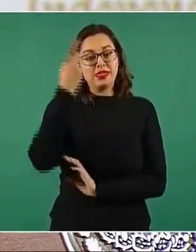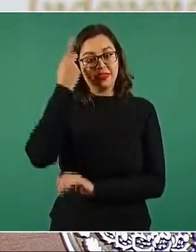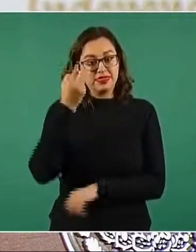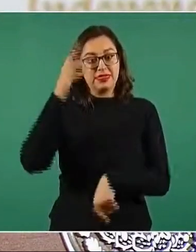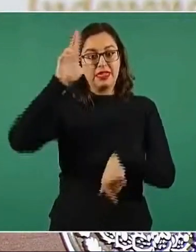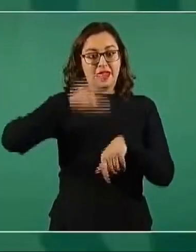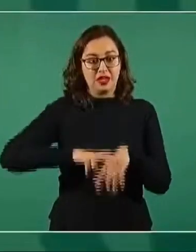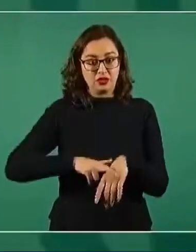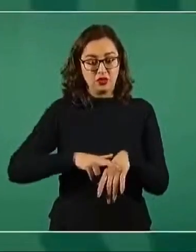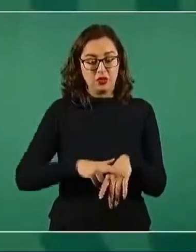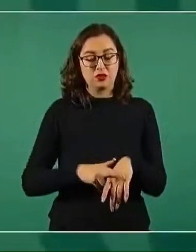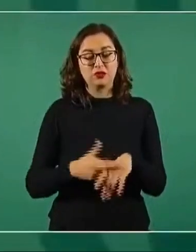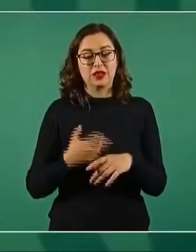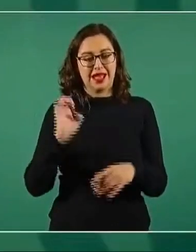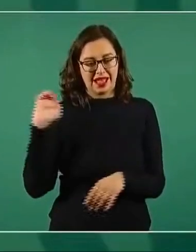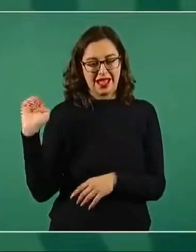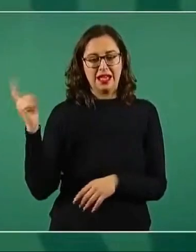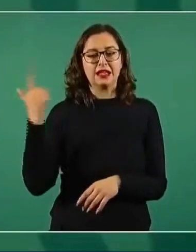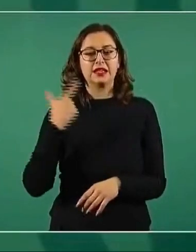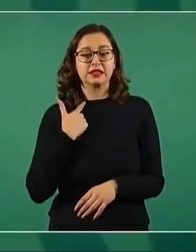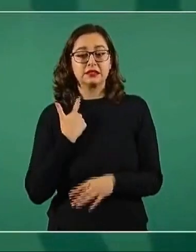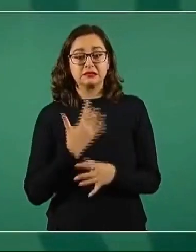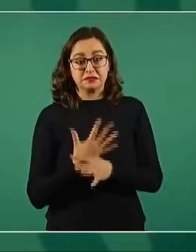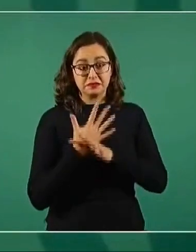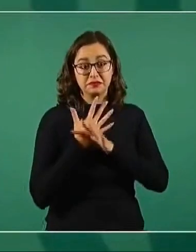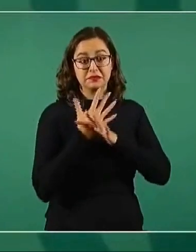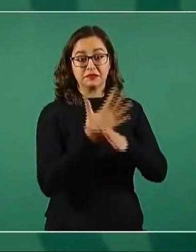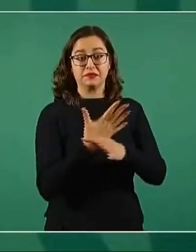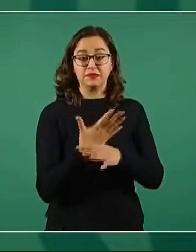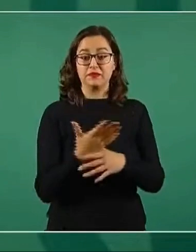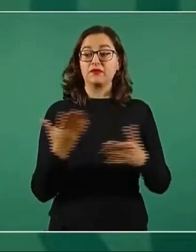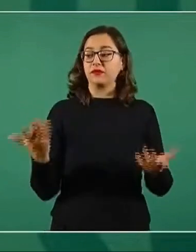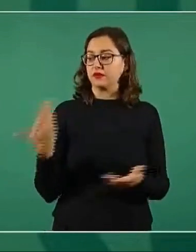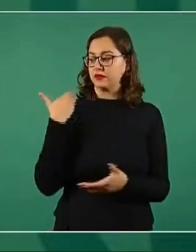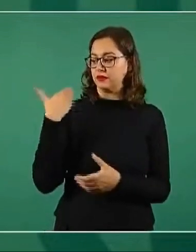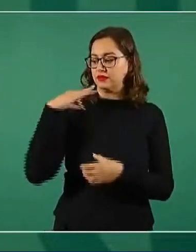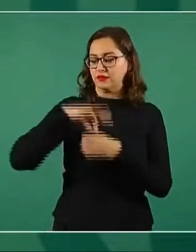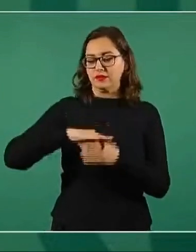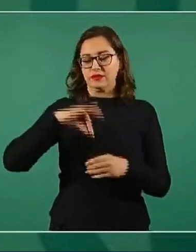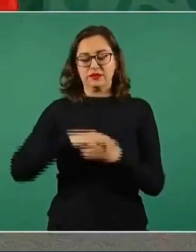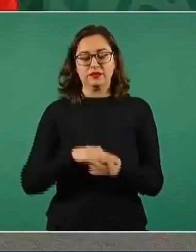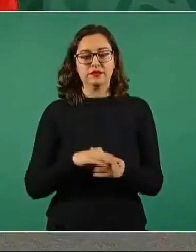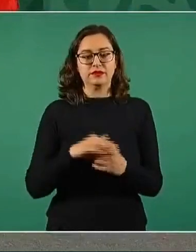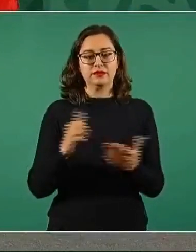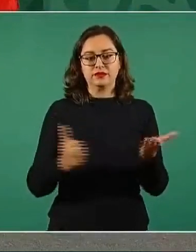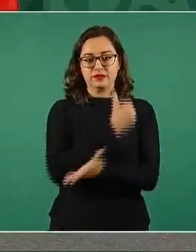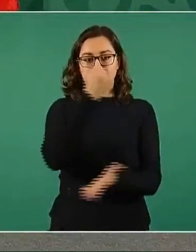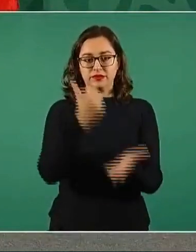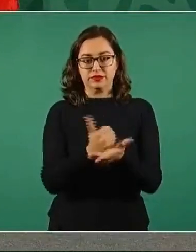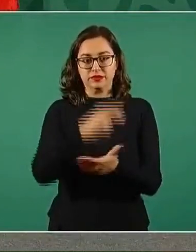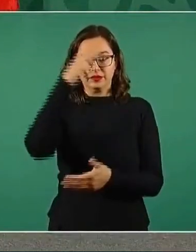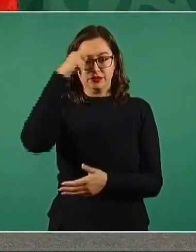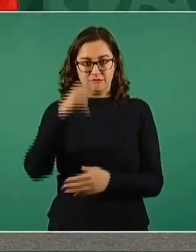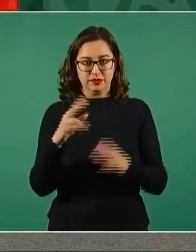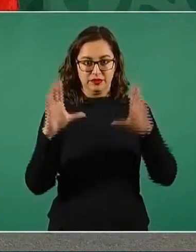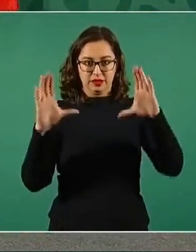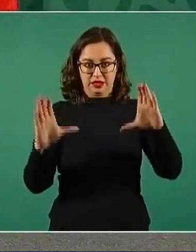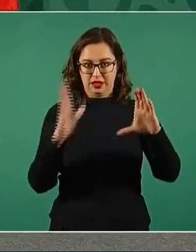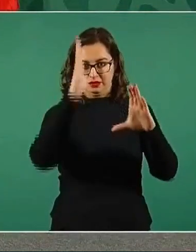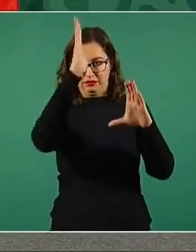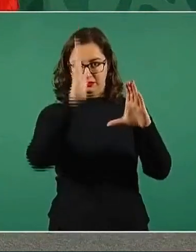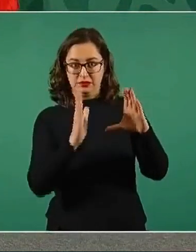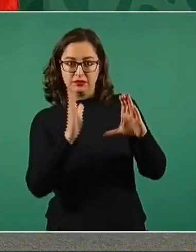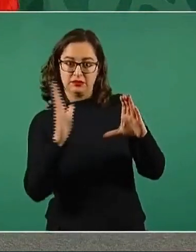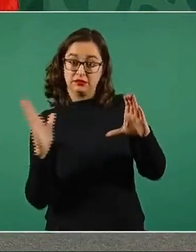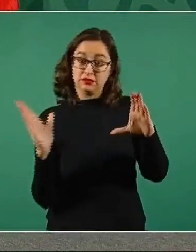dividió el territorio de la ciudad y puso dos leyendas. Aquí